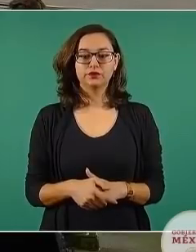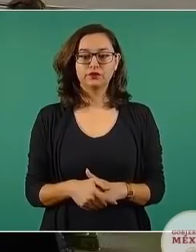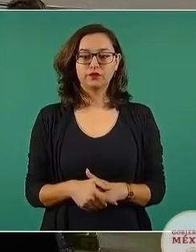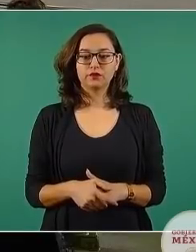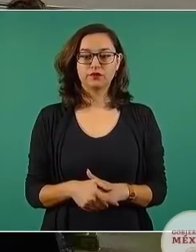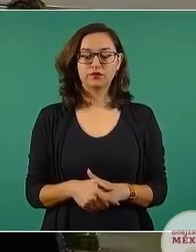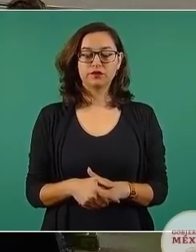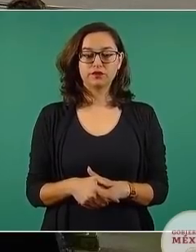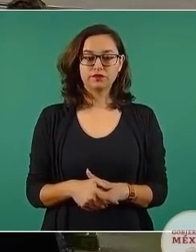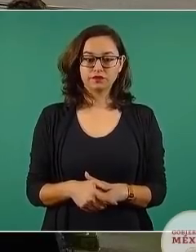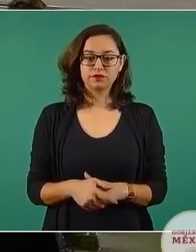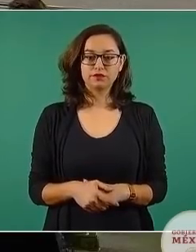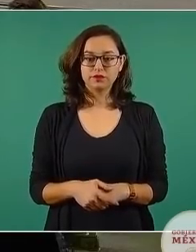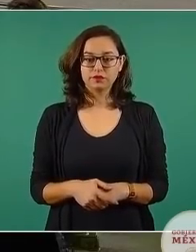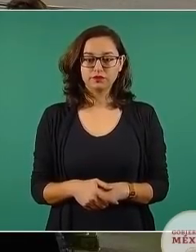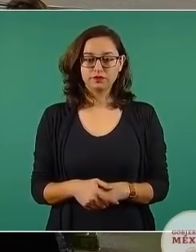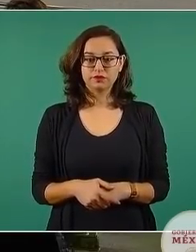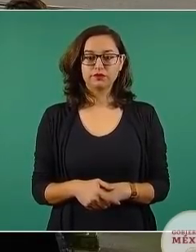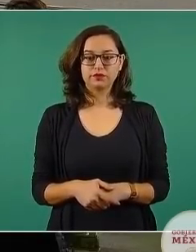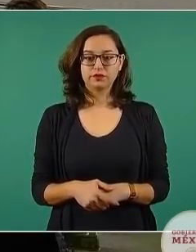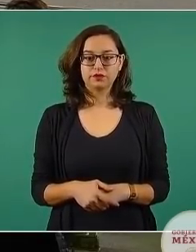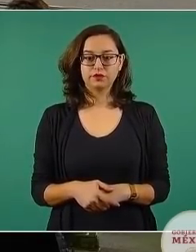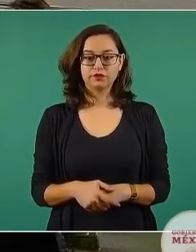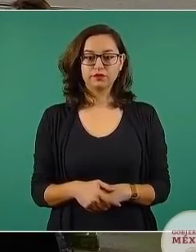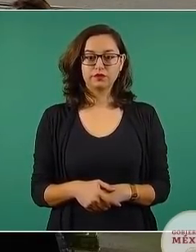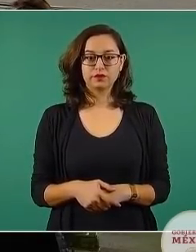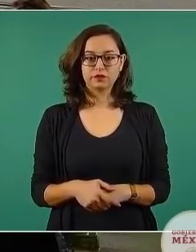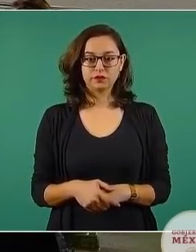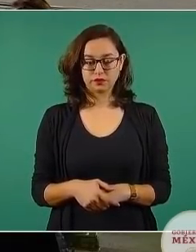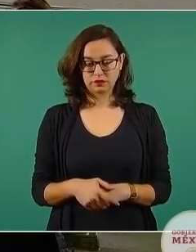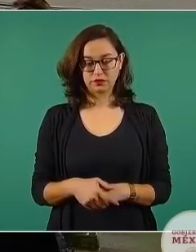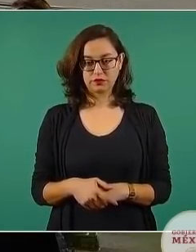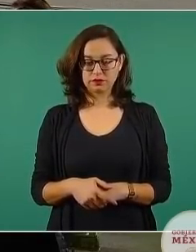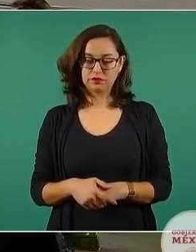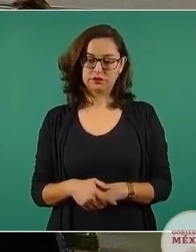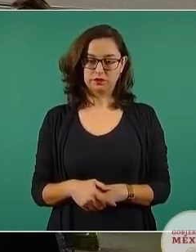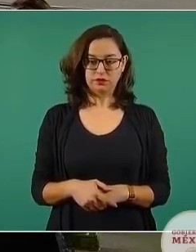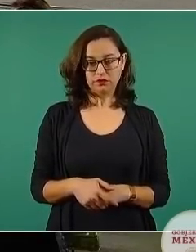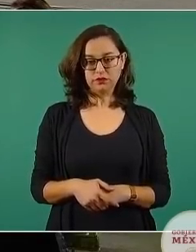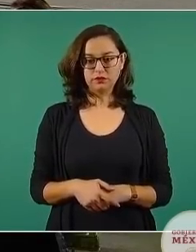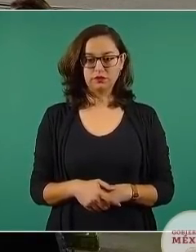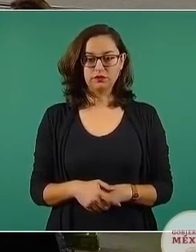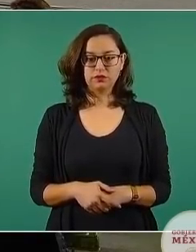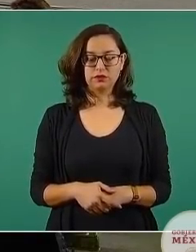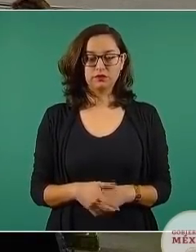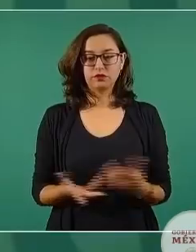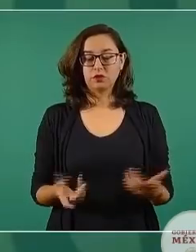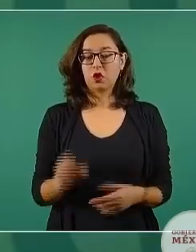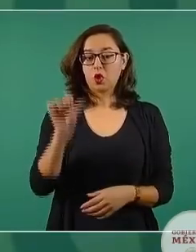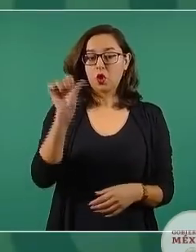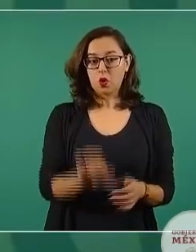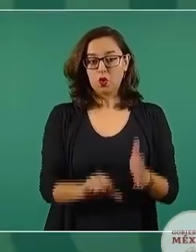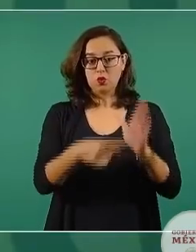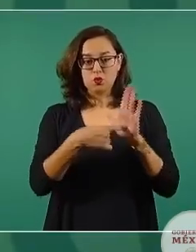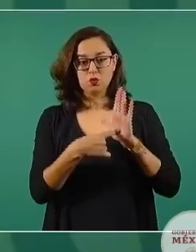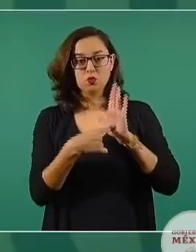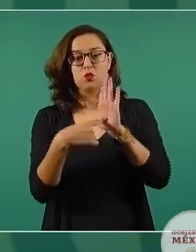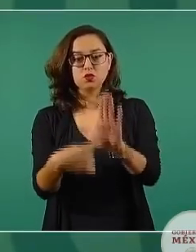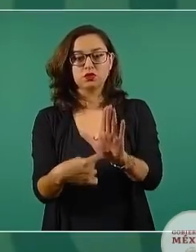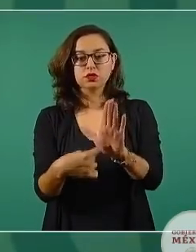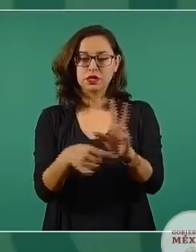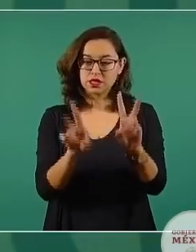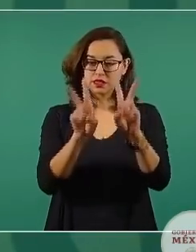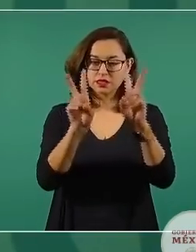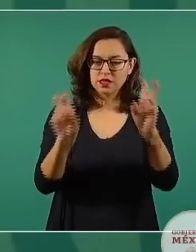un programa de